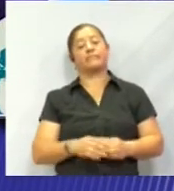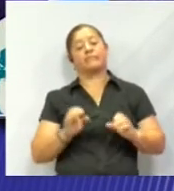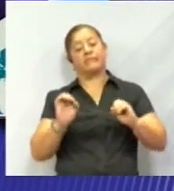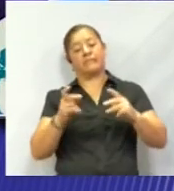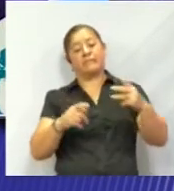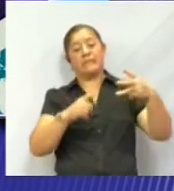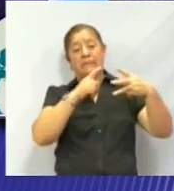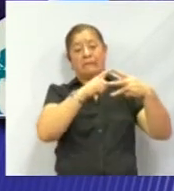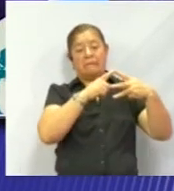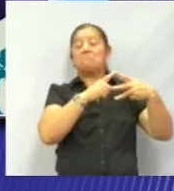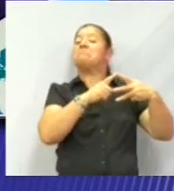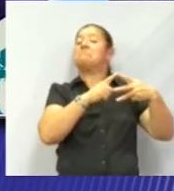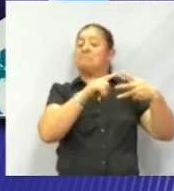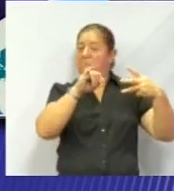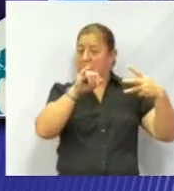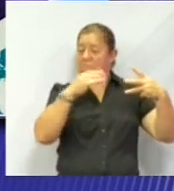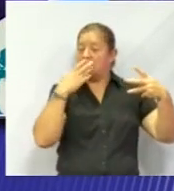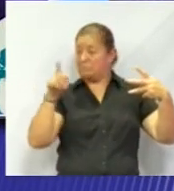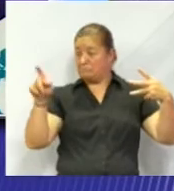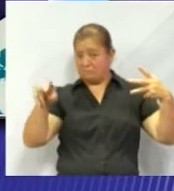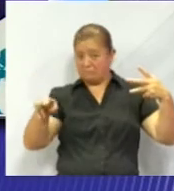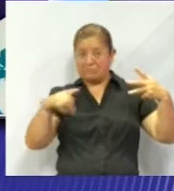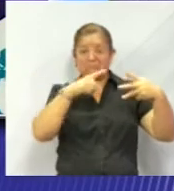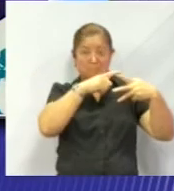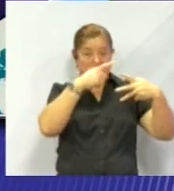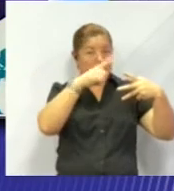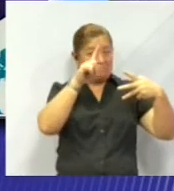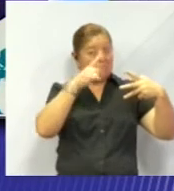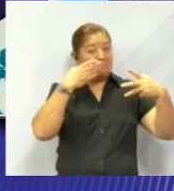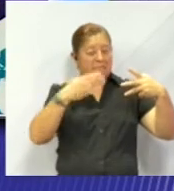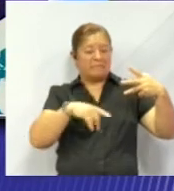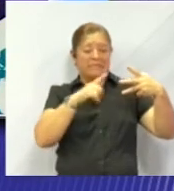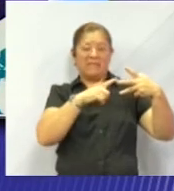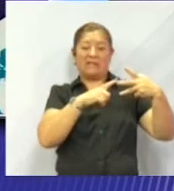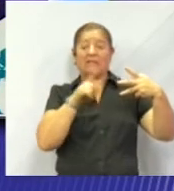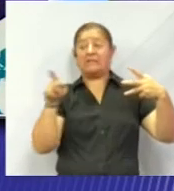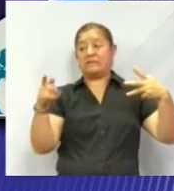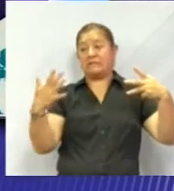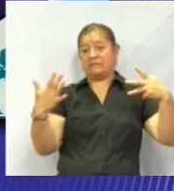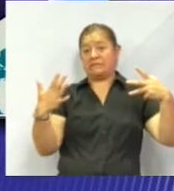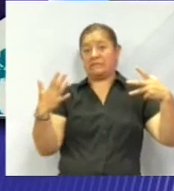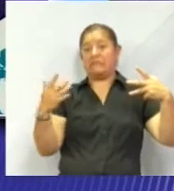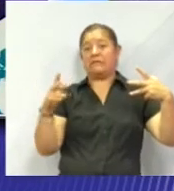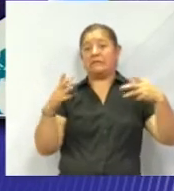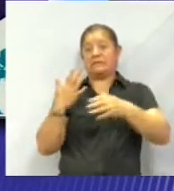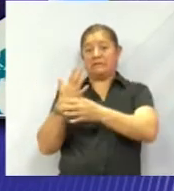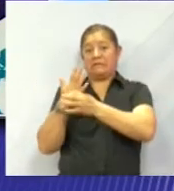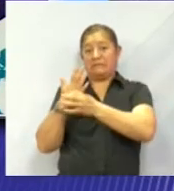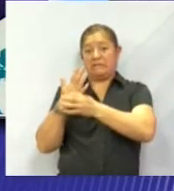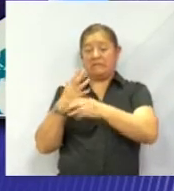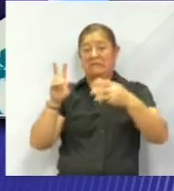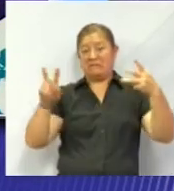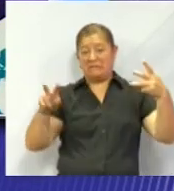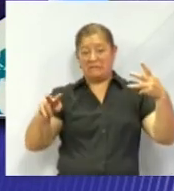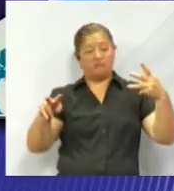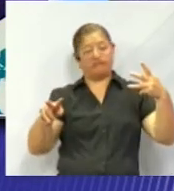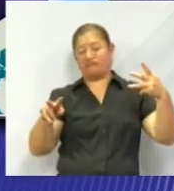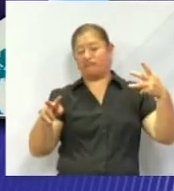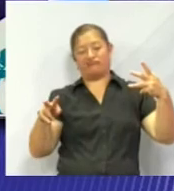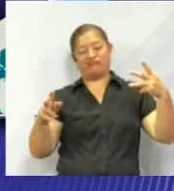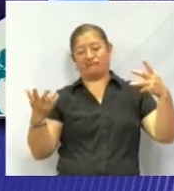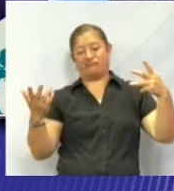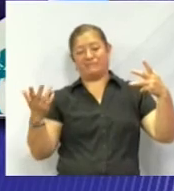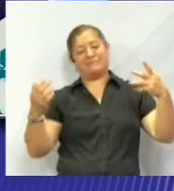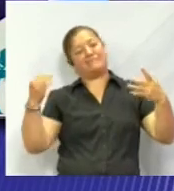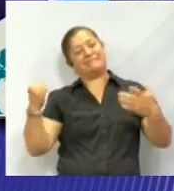primera es correcto, dijo que sí, es Está bien. En la segunda, híjole. Nos dijo verdad, pero híjole.